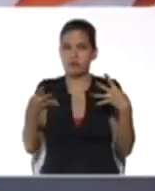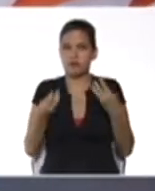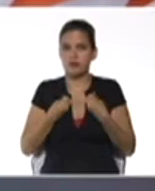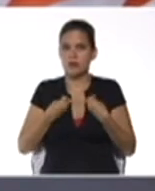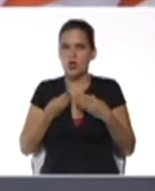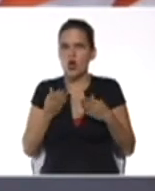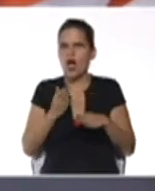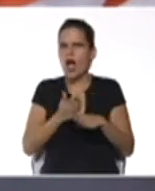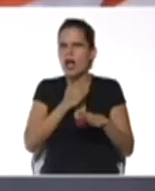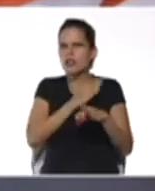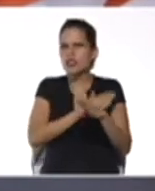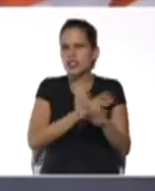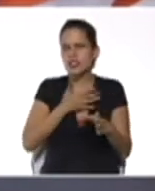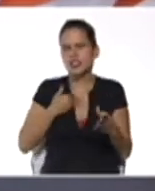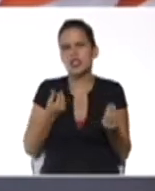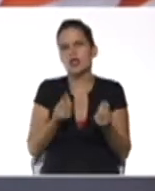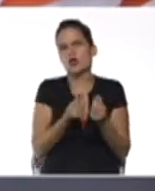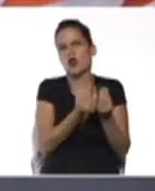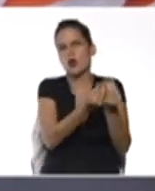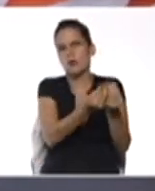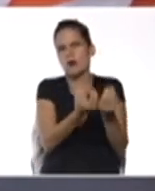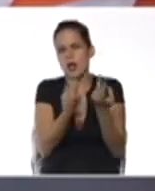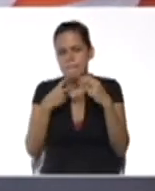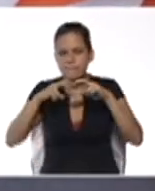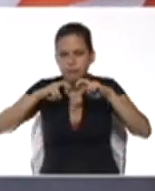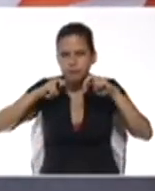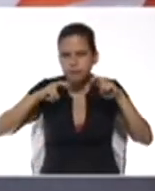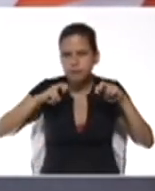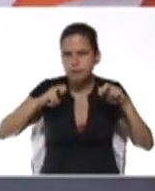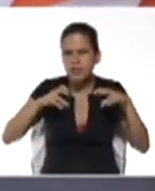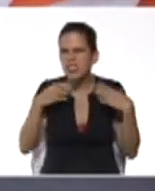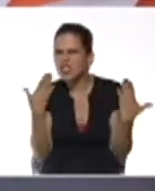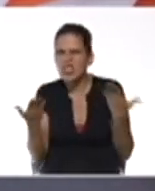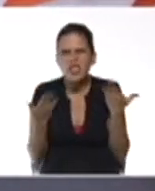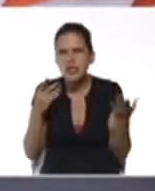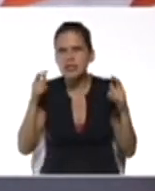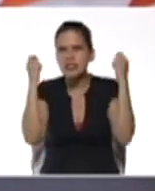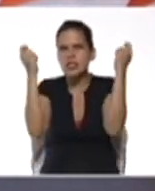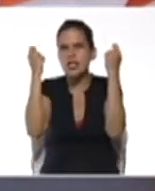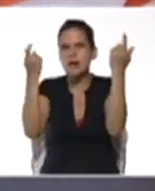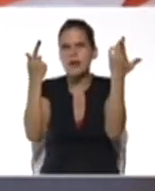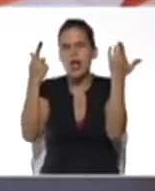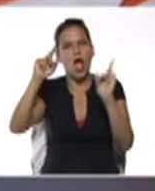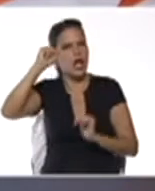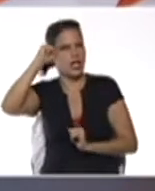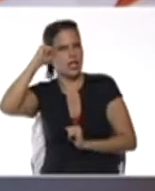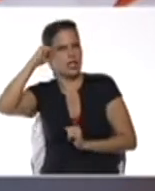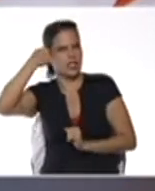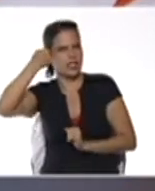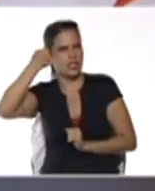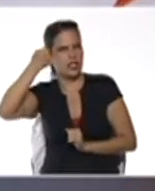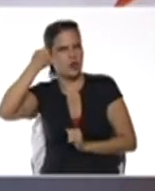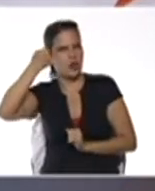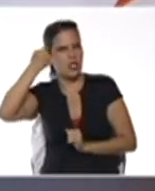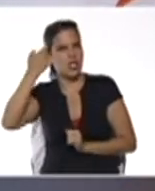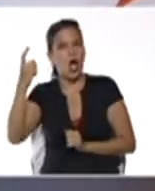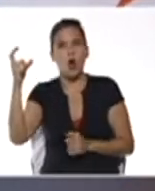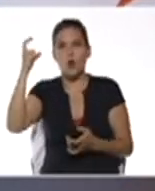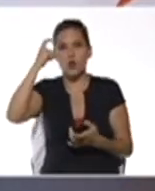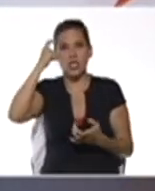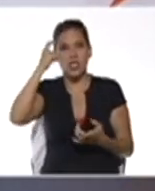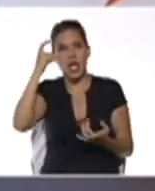antes quisiéramos que nos acompañen a investigar qué se celebra, qué se conmemora o qué se